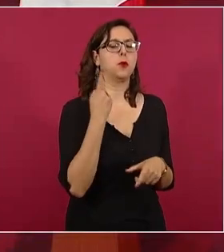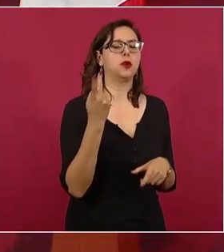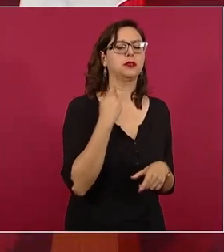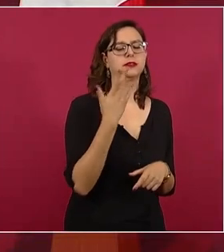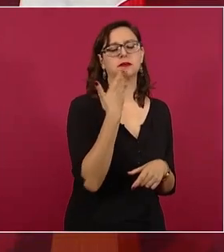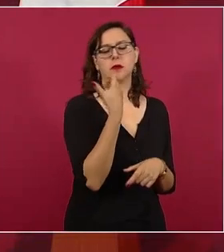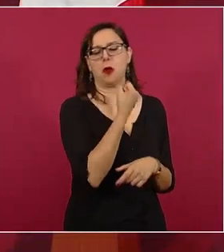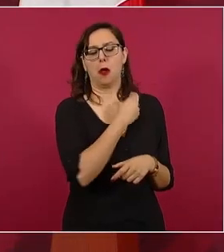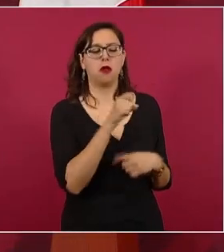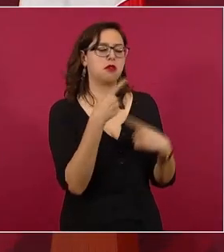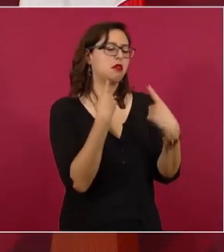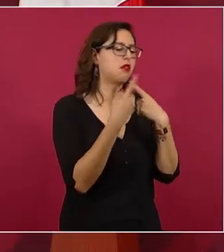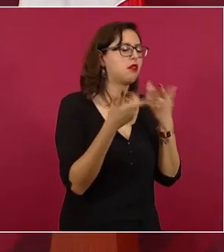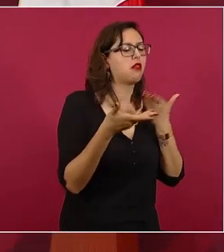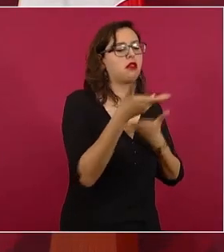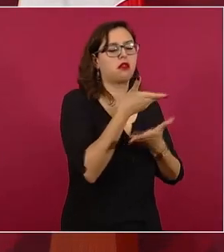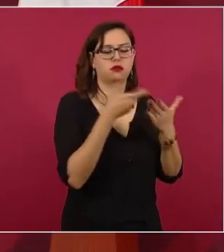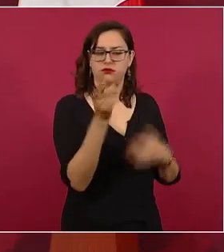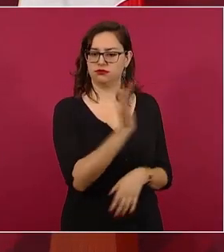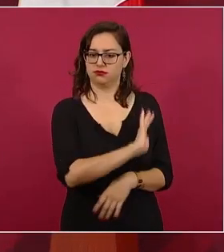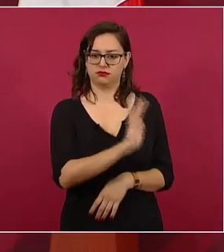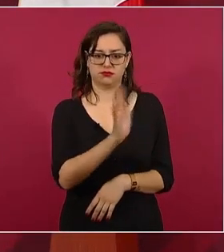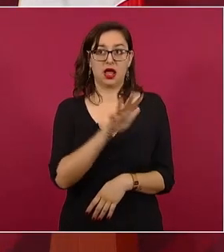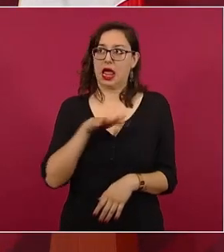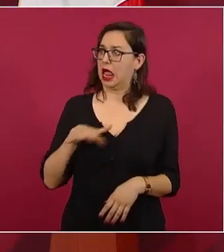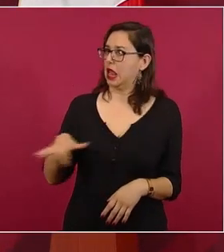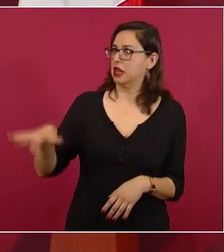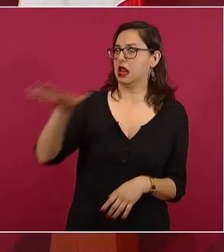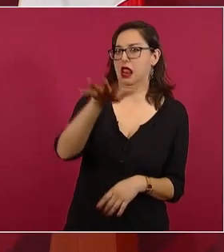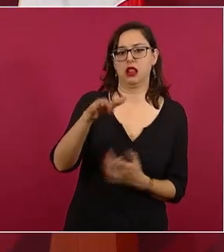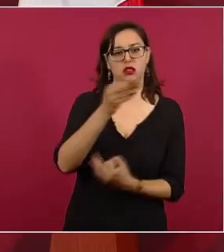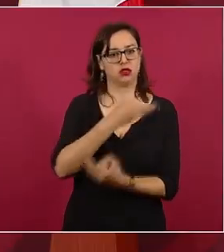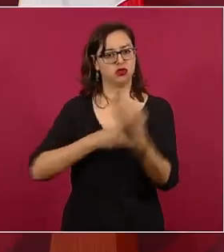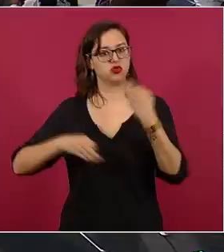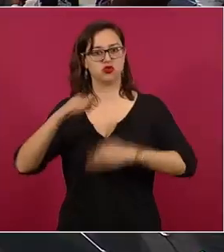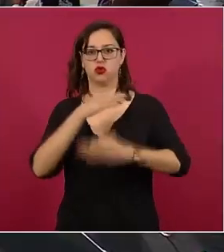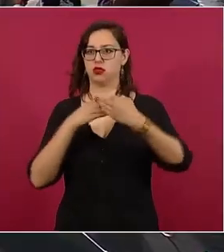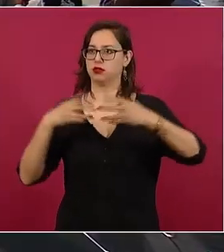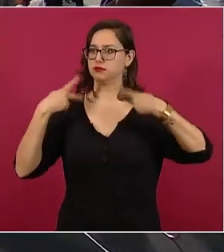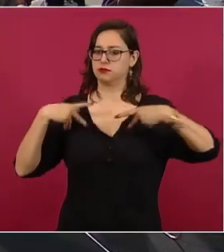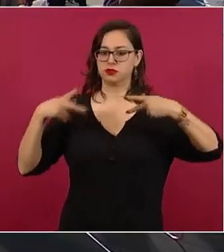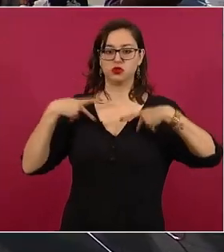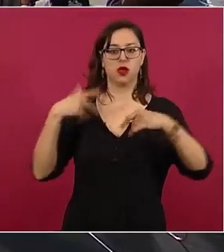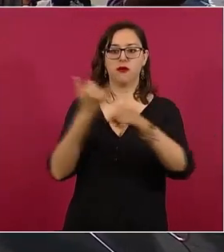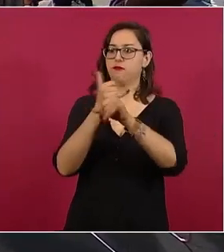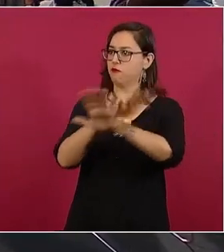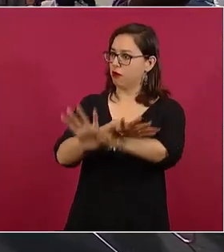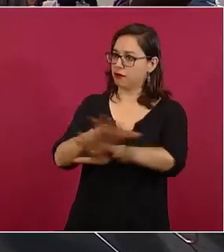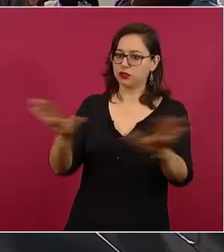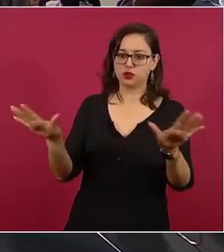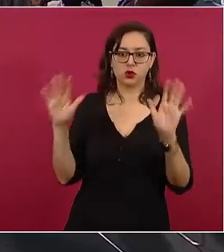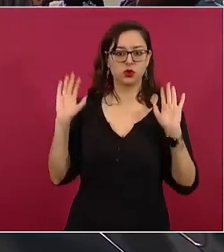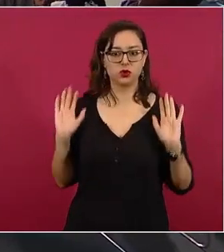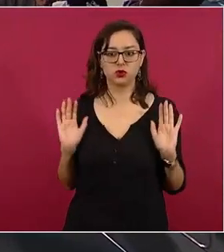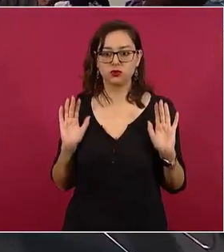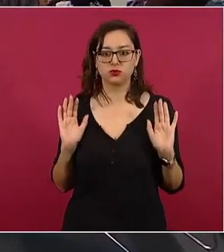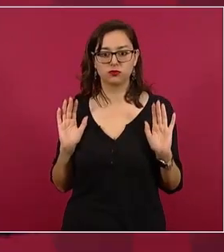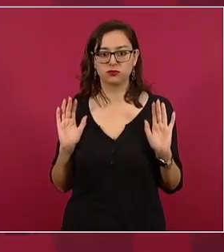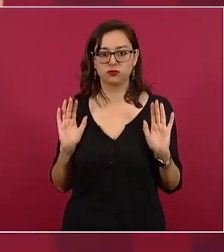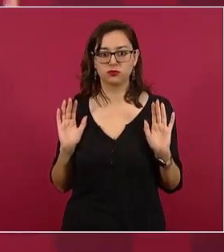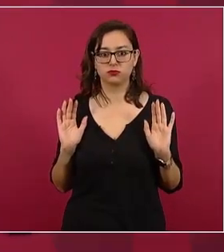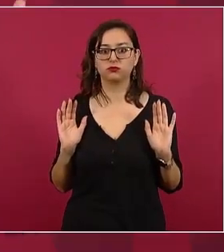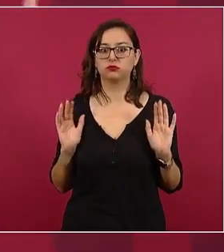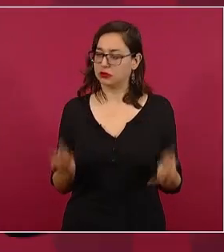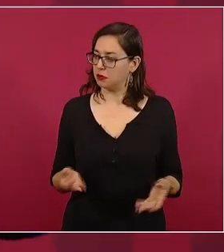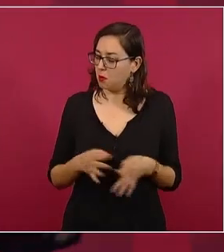yo hablo para todos. Y me importa mucho transmitir